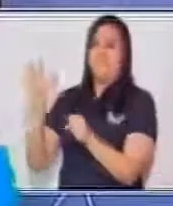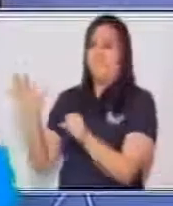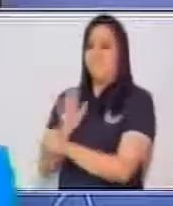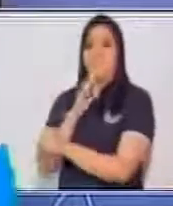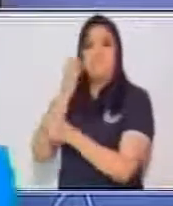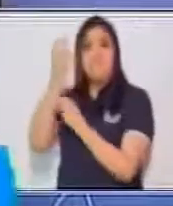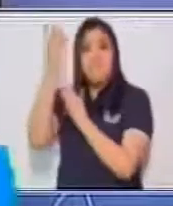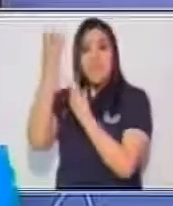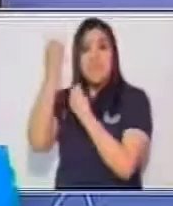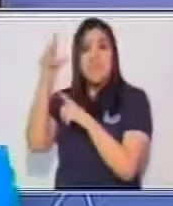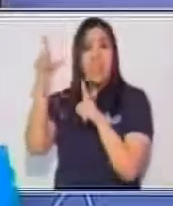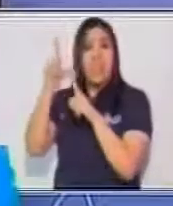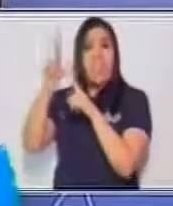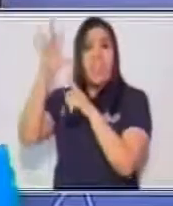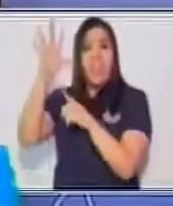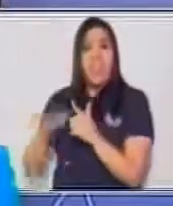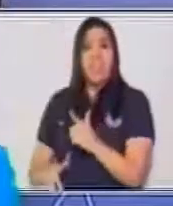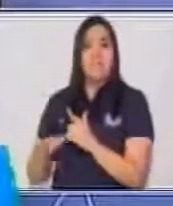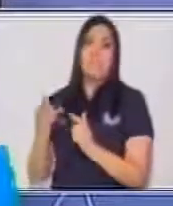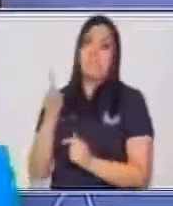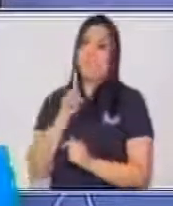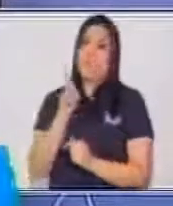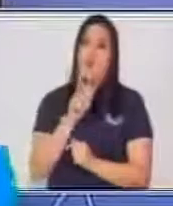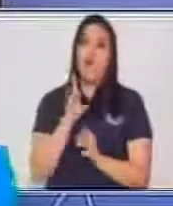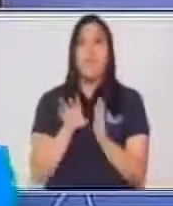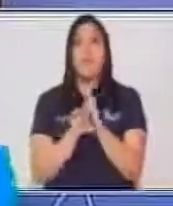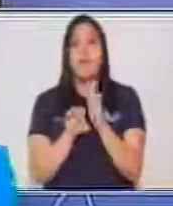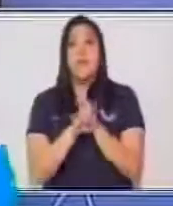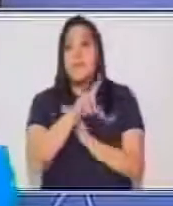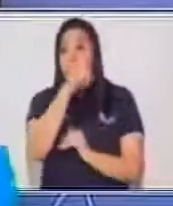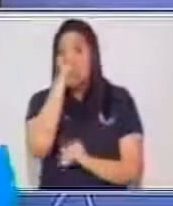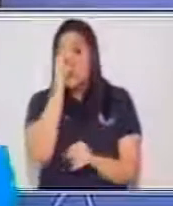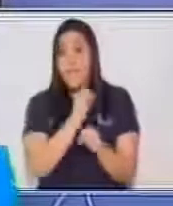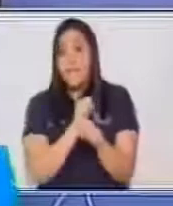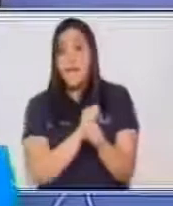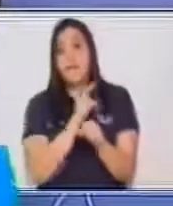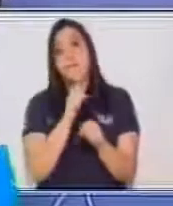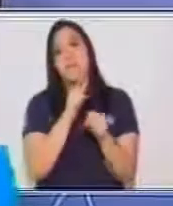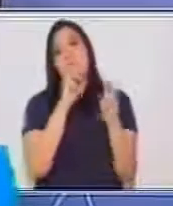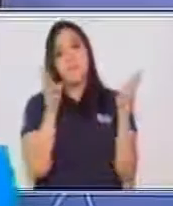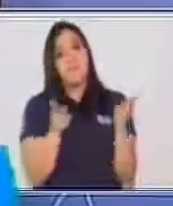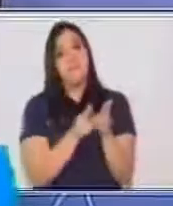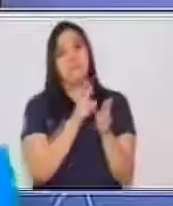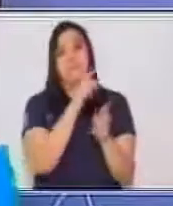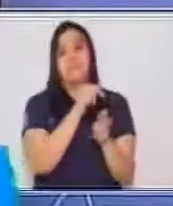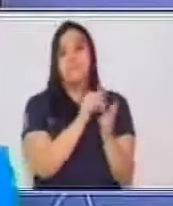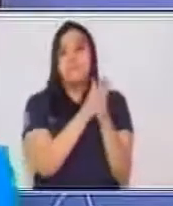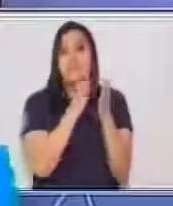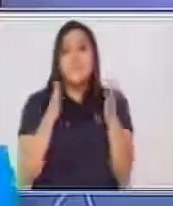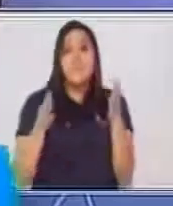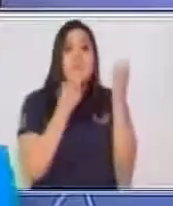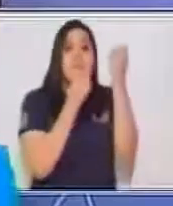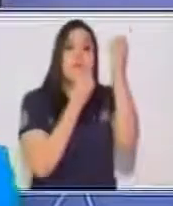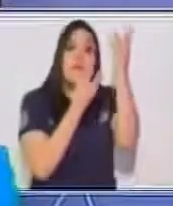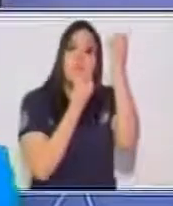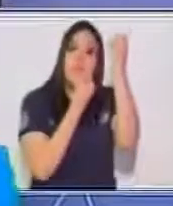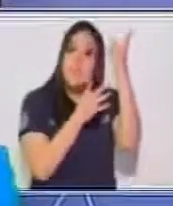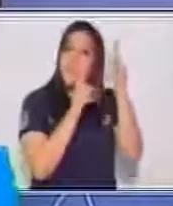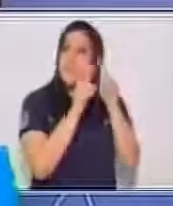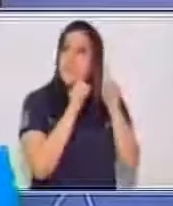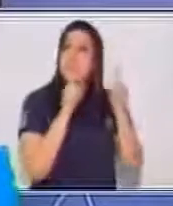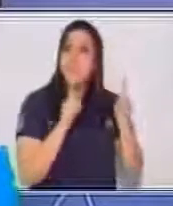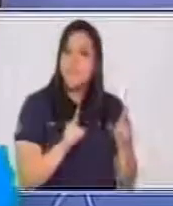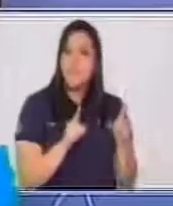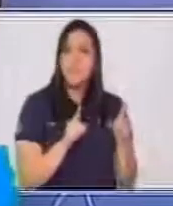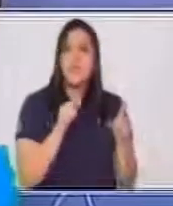este caso, cuando hablamos de tus trabajos, podemos decir que es un tipo de trifoliar informativo, por lo tanto,